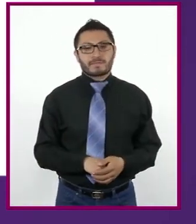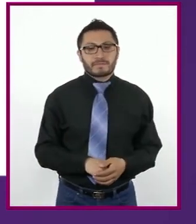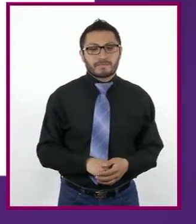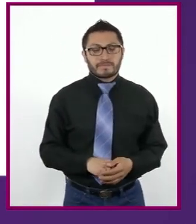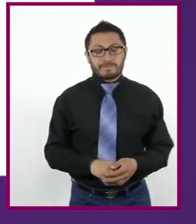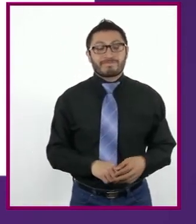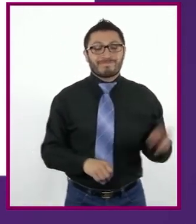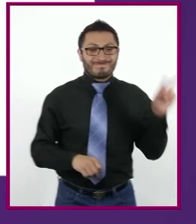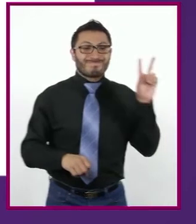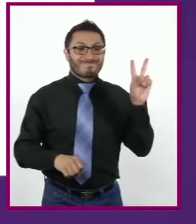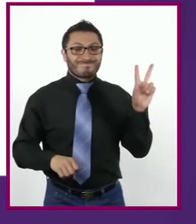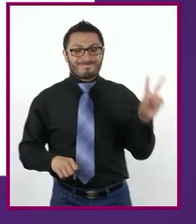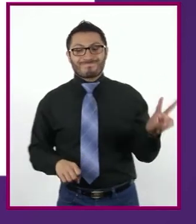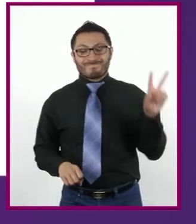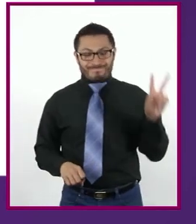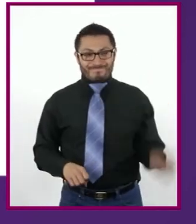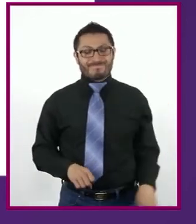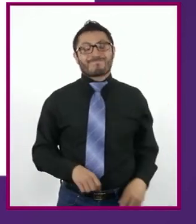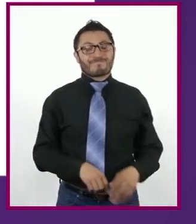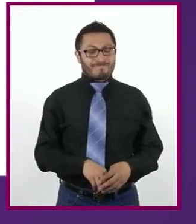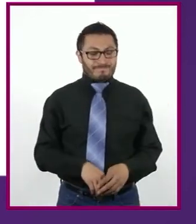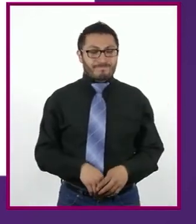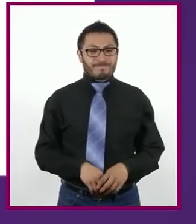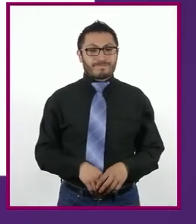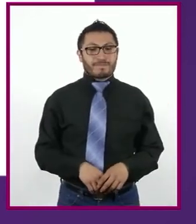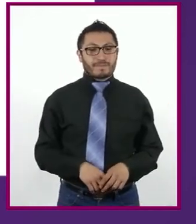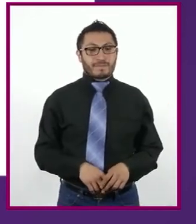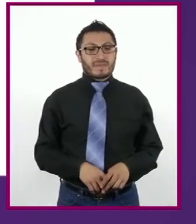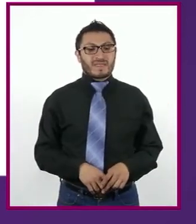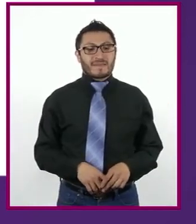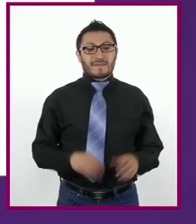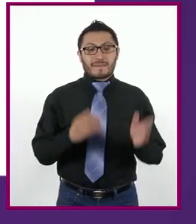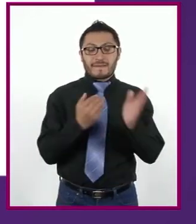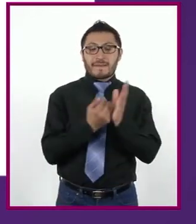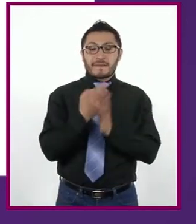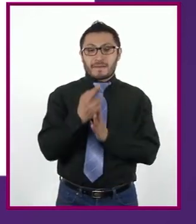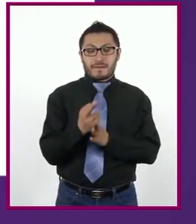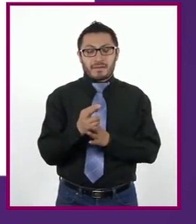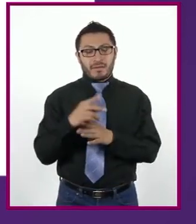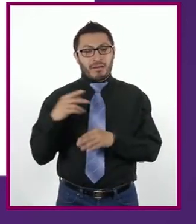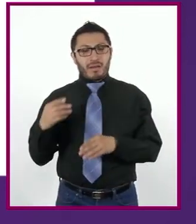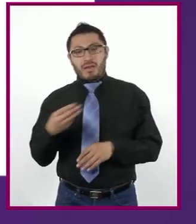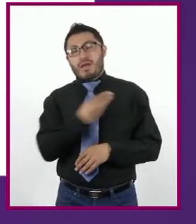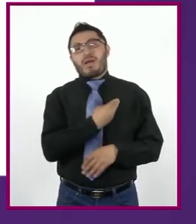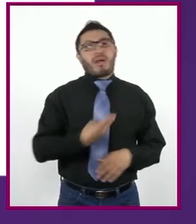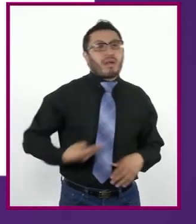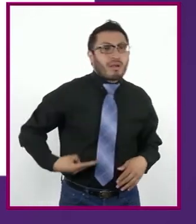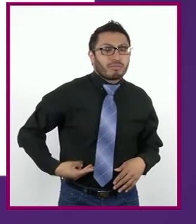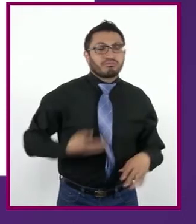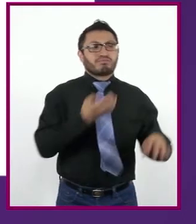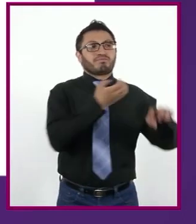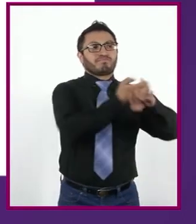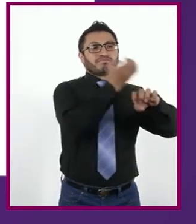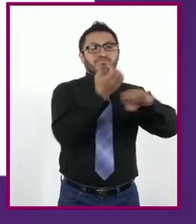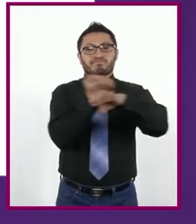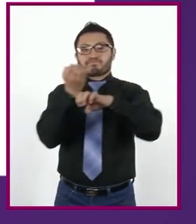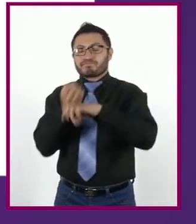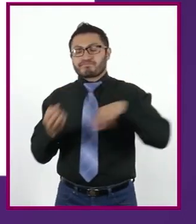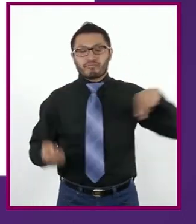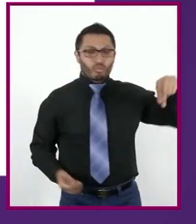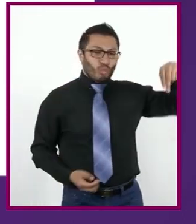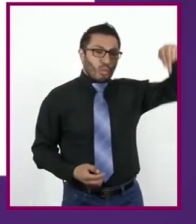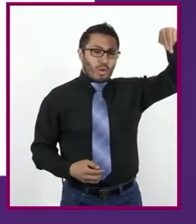Así es, Víctor. La mayoría de los municipios de los estados del norte